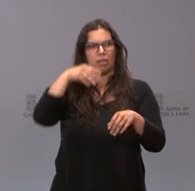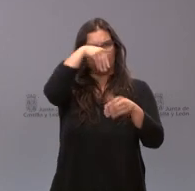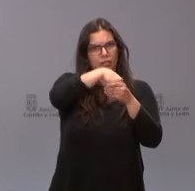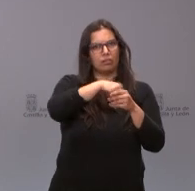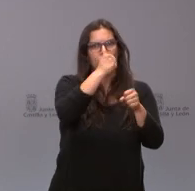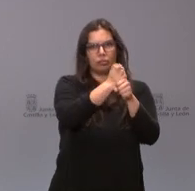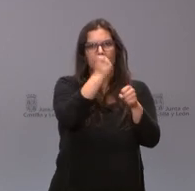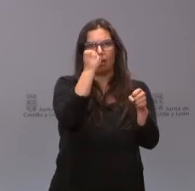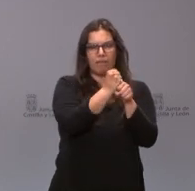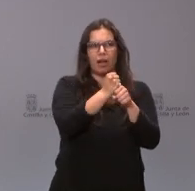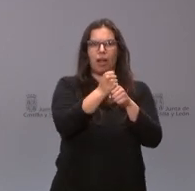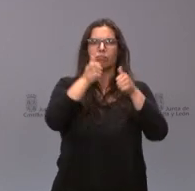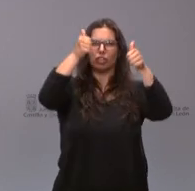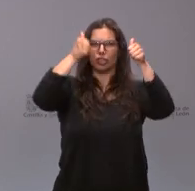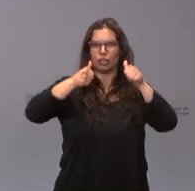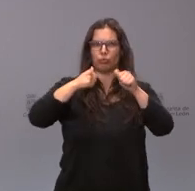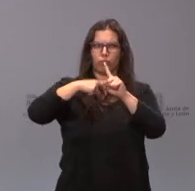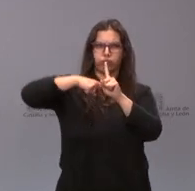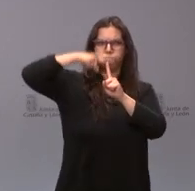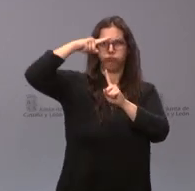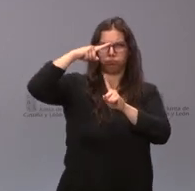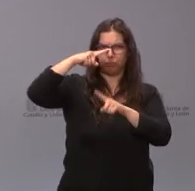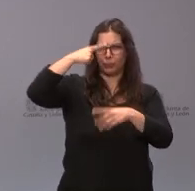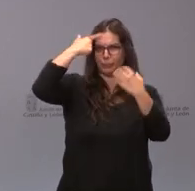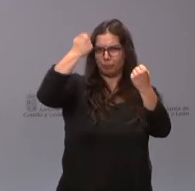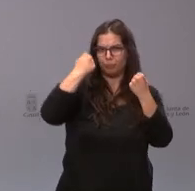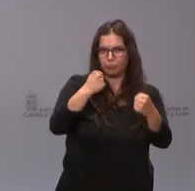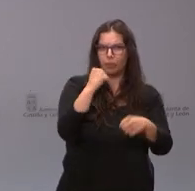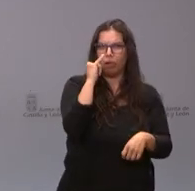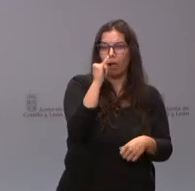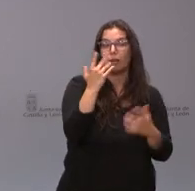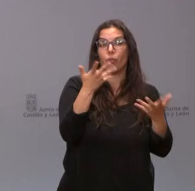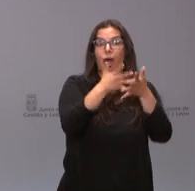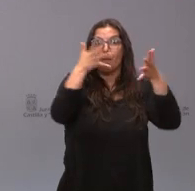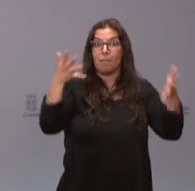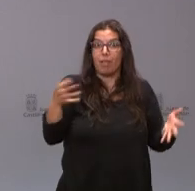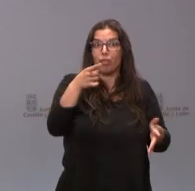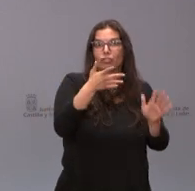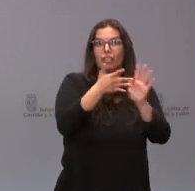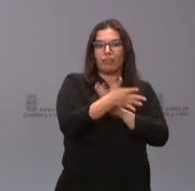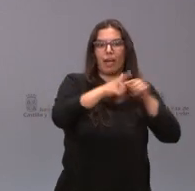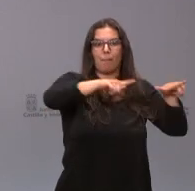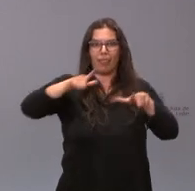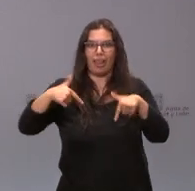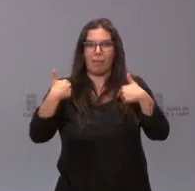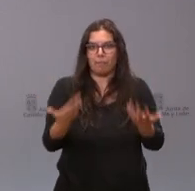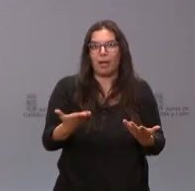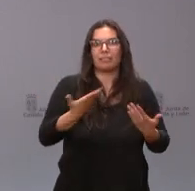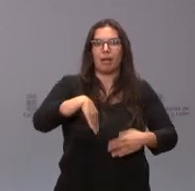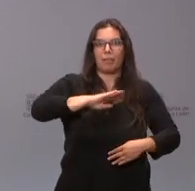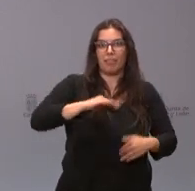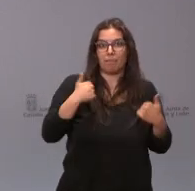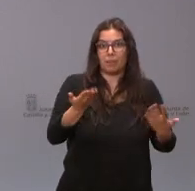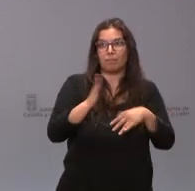Parque Tecnológico de León y con esta ampliación, lógicamente, vamos a disponer de más parcelas, de más capacidades para muchas